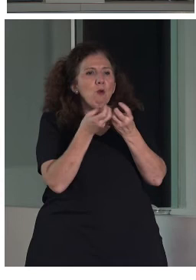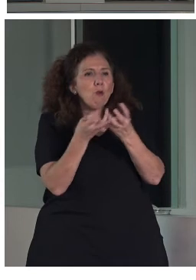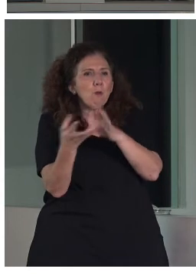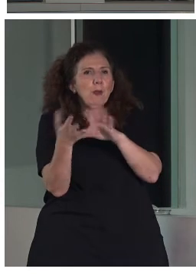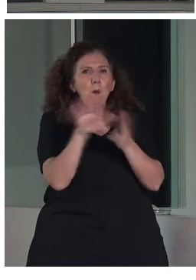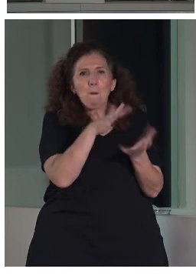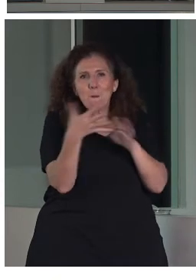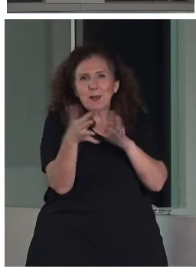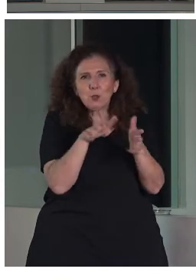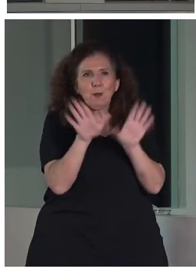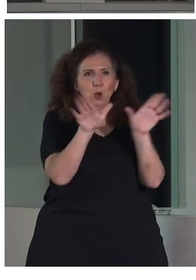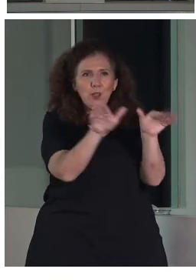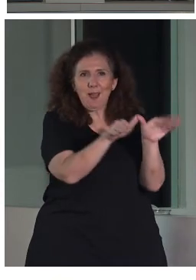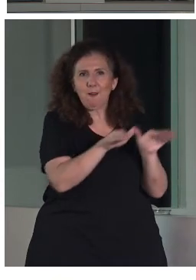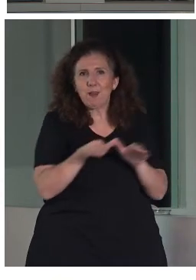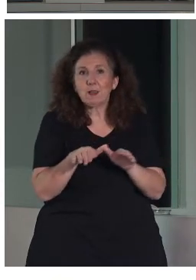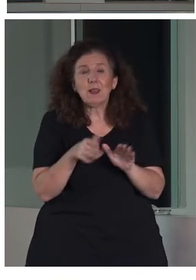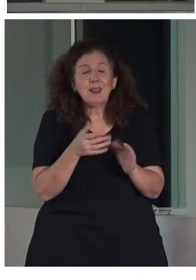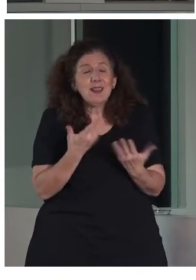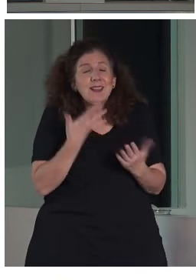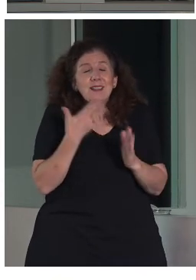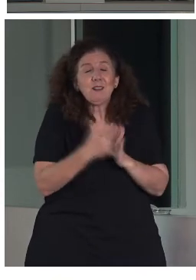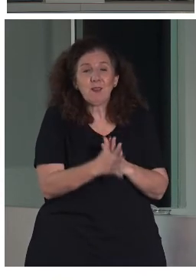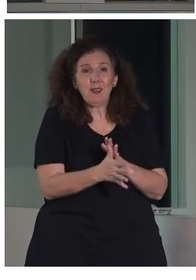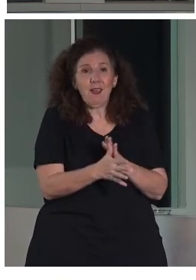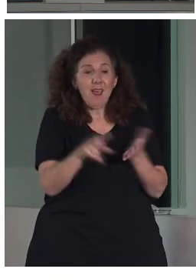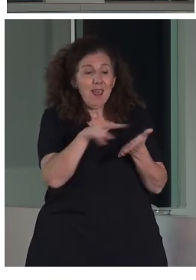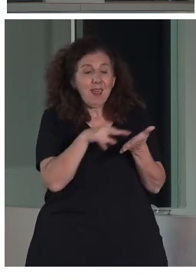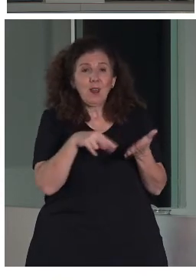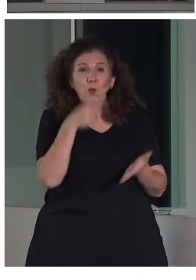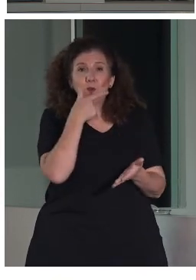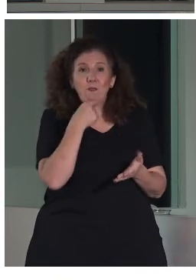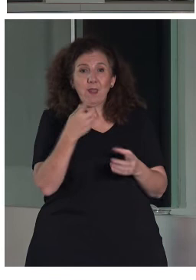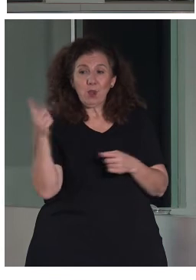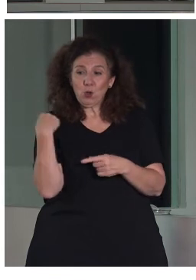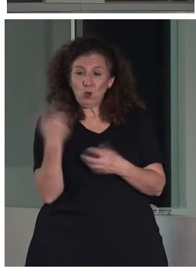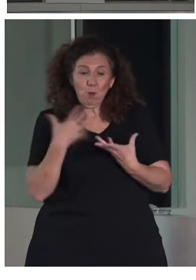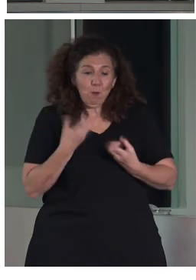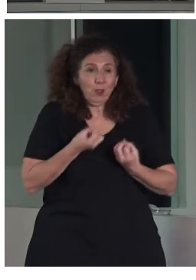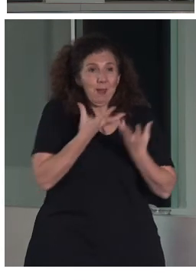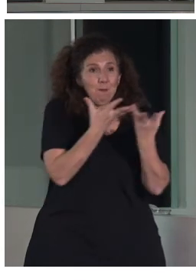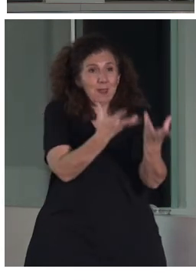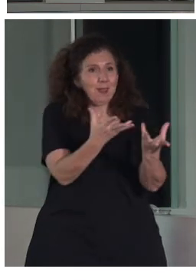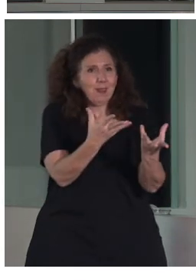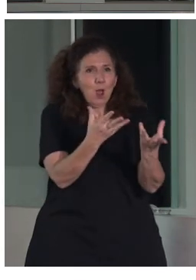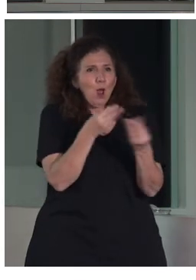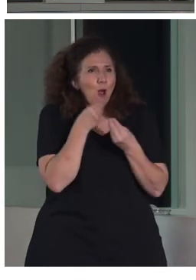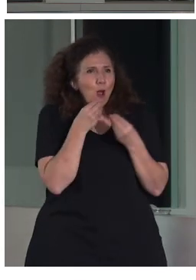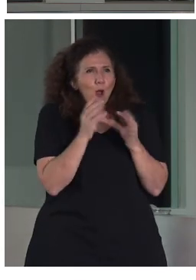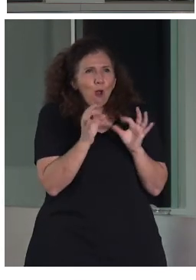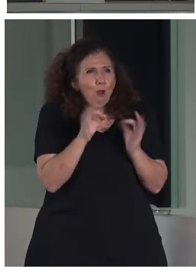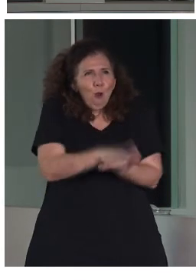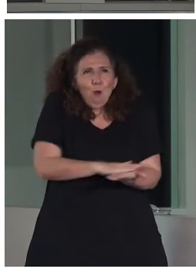lo que importa en la lectura fácil es transmitir la esencia. Y eso sí que quiero subrayarlo.